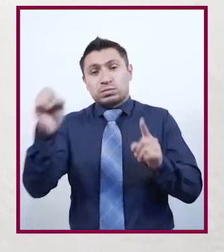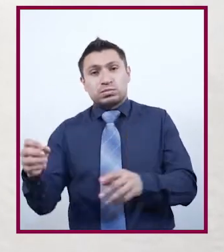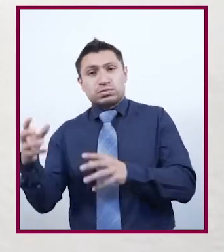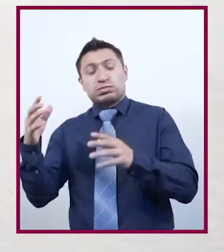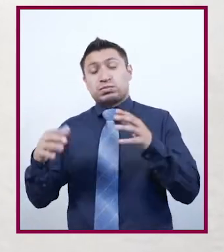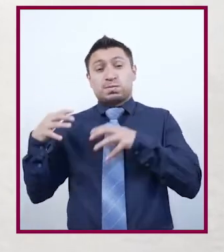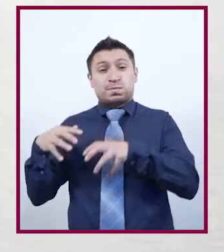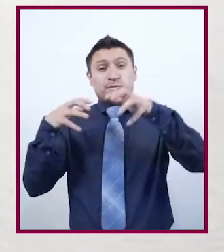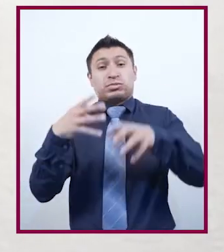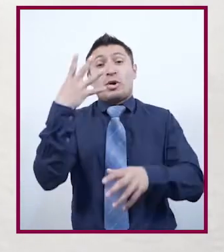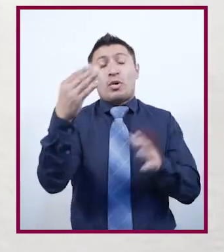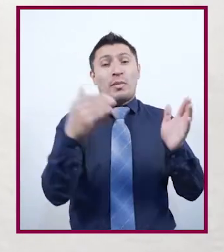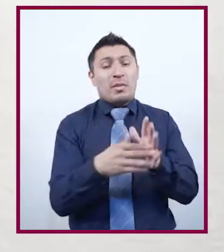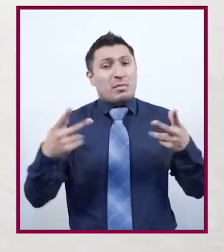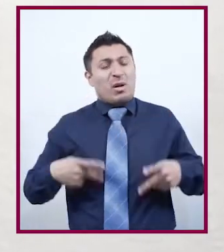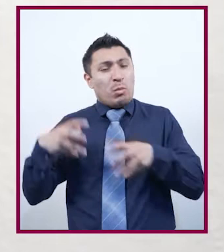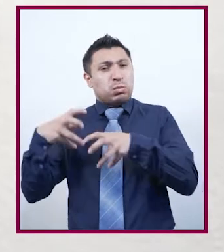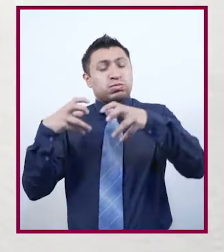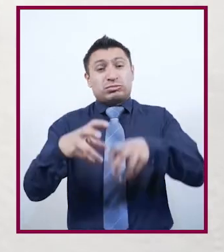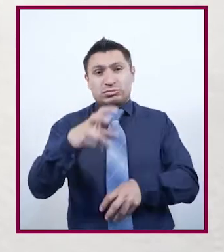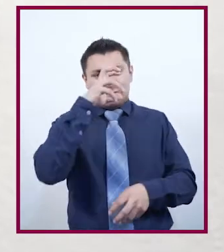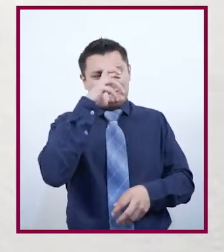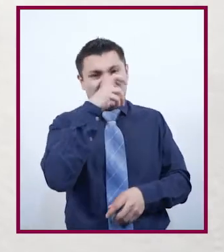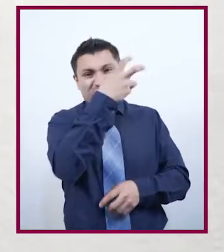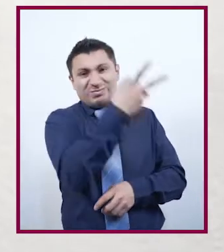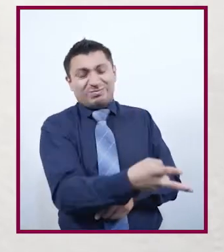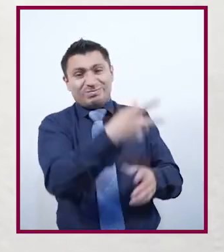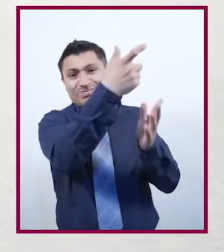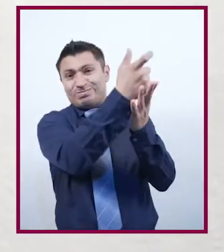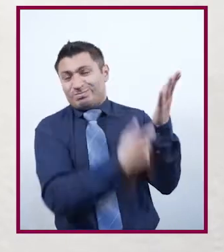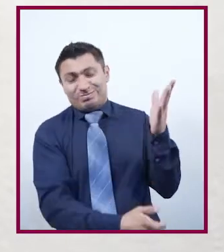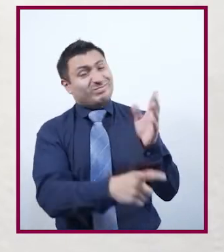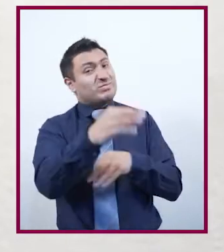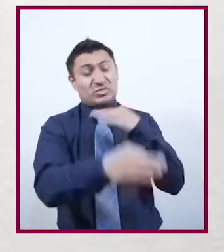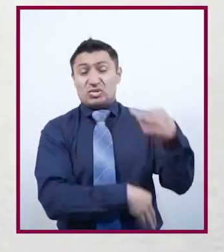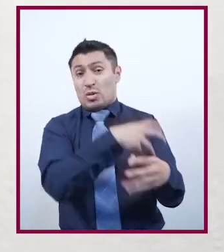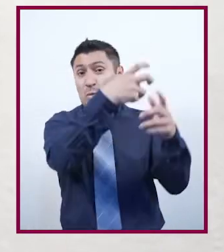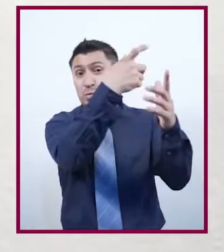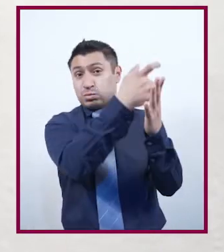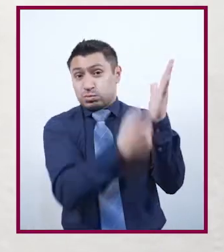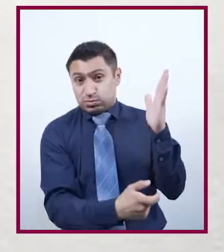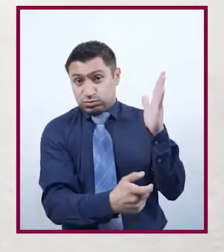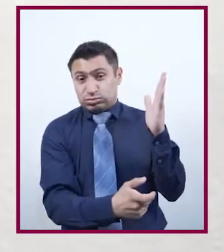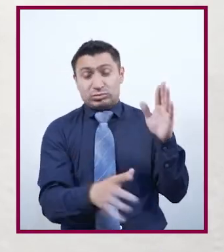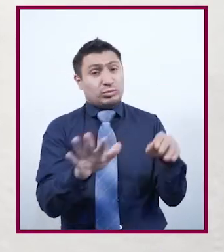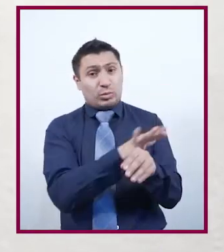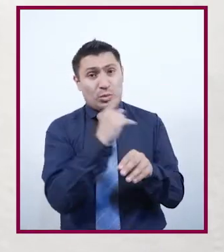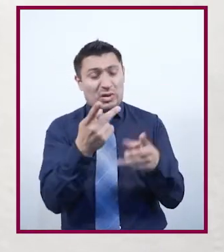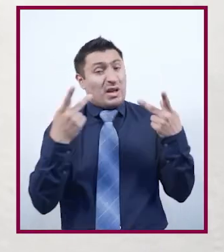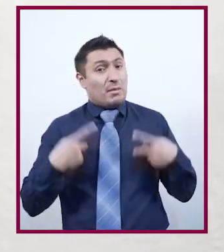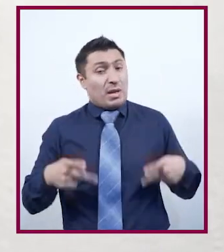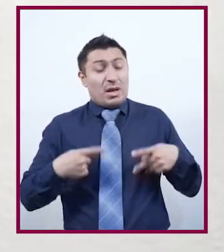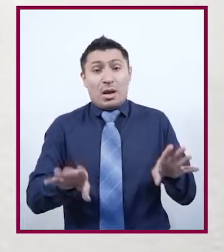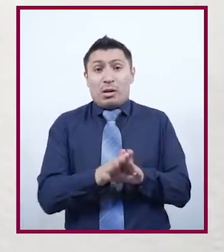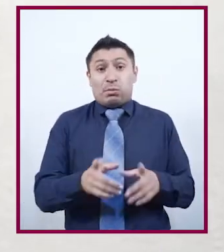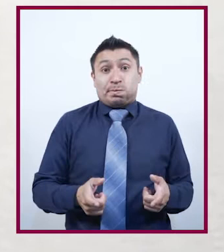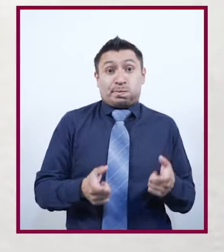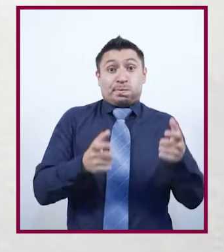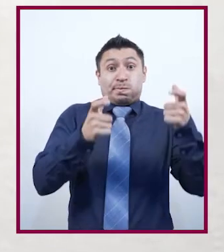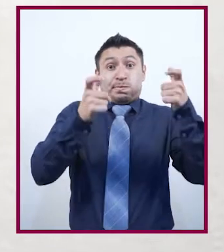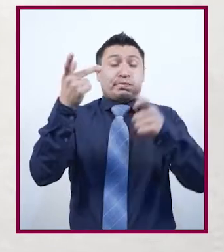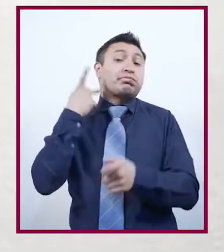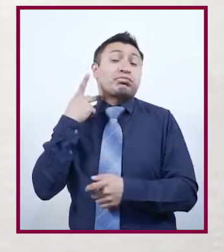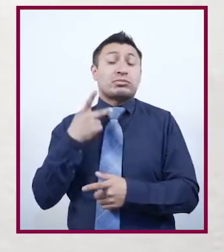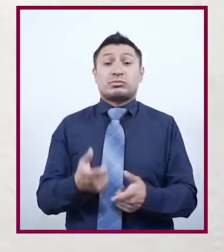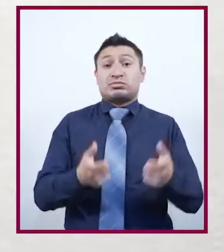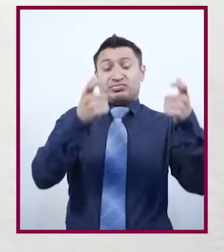manifestación de 4.000 personas, exigiendo que bajaran los precios de los comercios en general, pues la población estaba muy afectada por